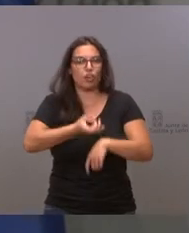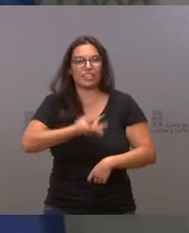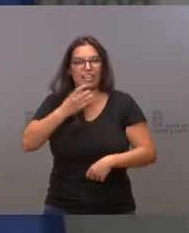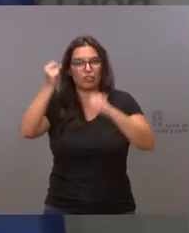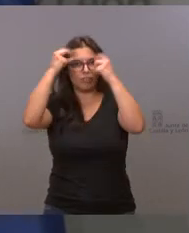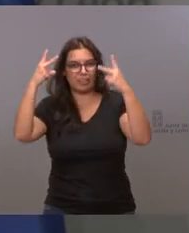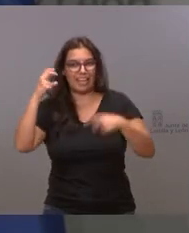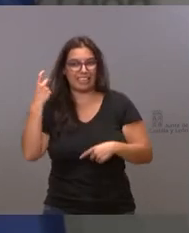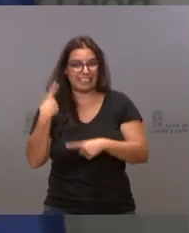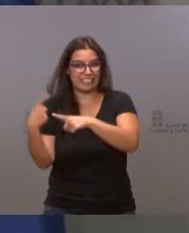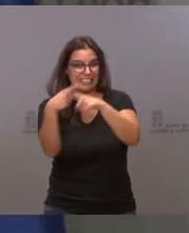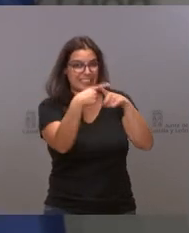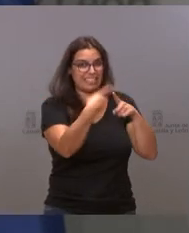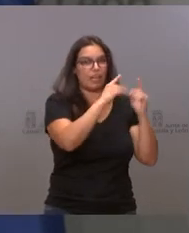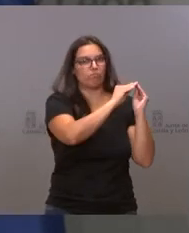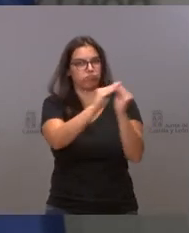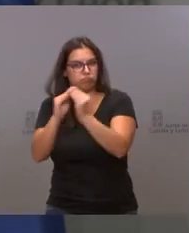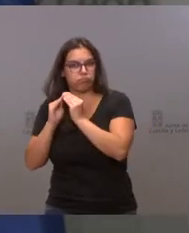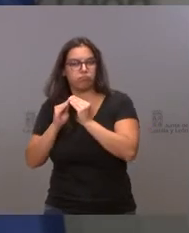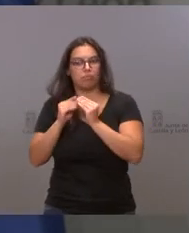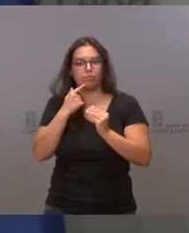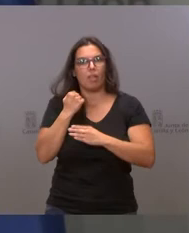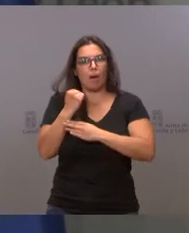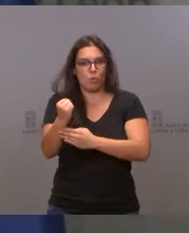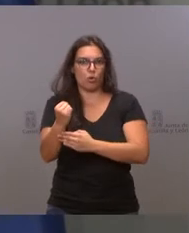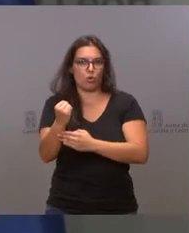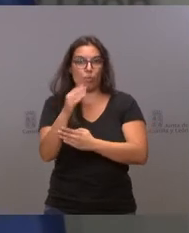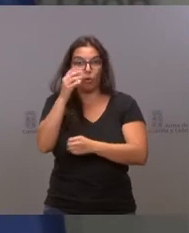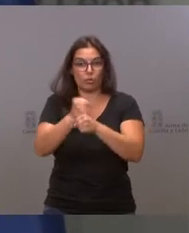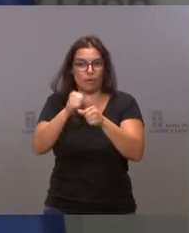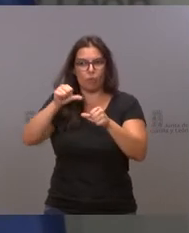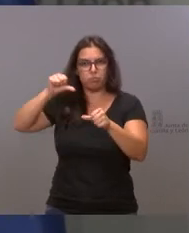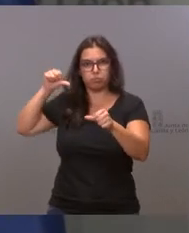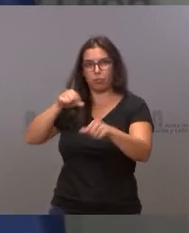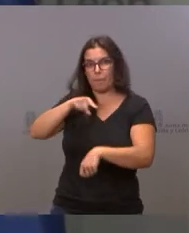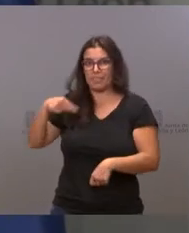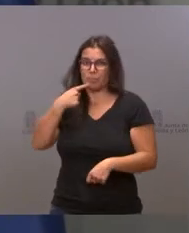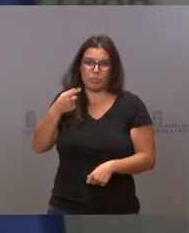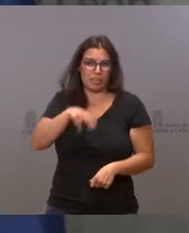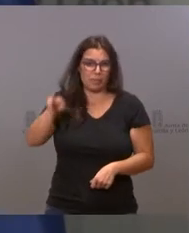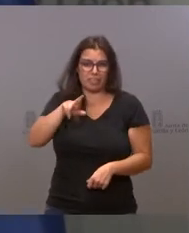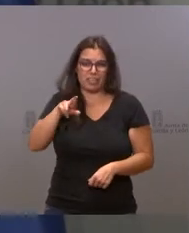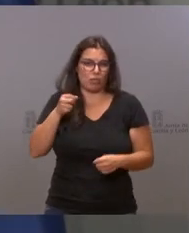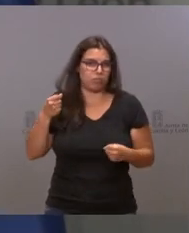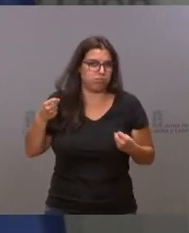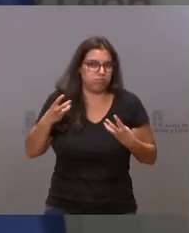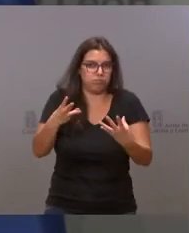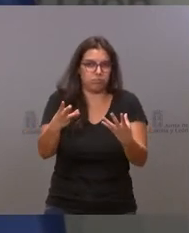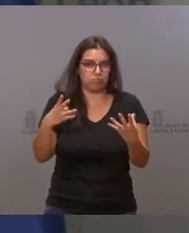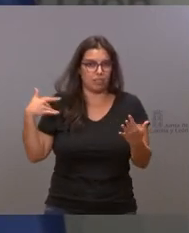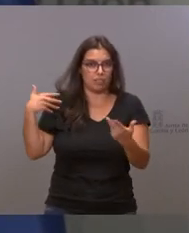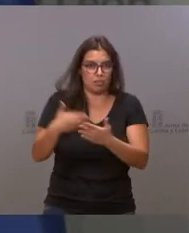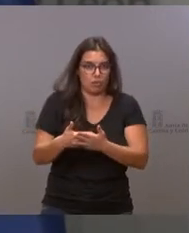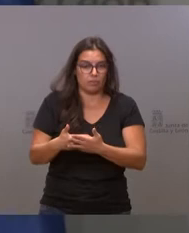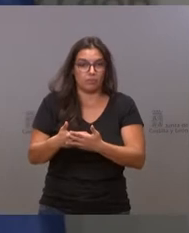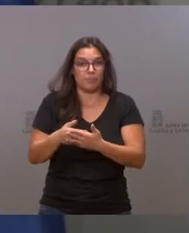enfermería. Y cuentan con ese respaldo porque es un trabajo que se ha hecho durante meses, como hemos repetido a lo largo de todos estos días.